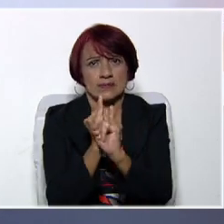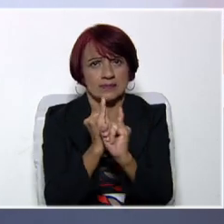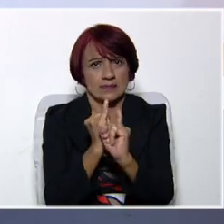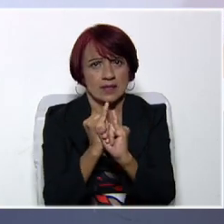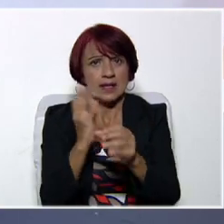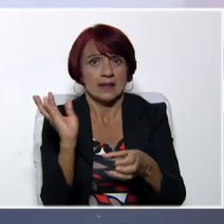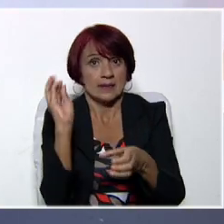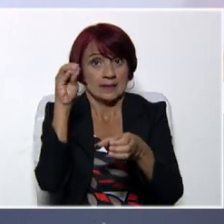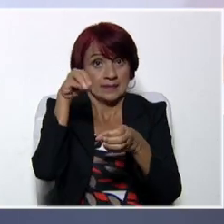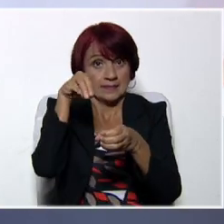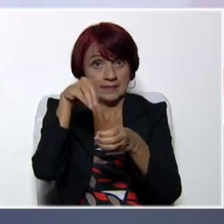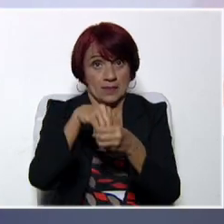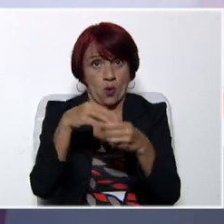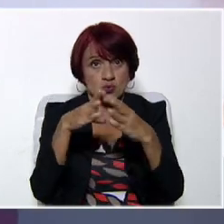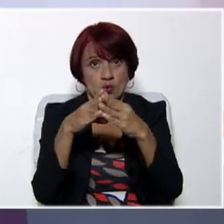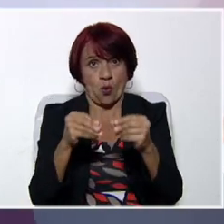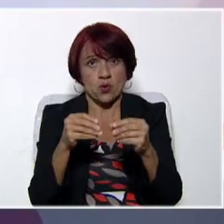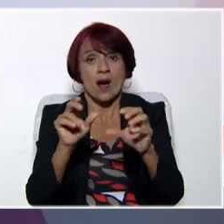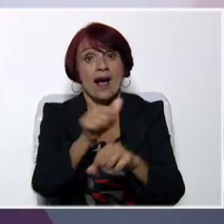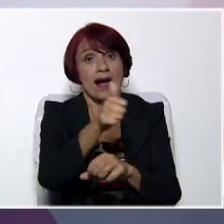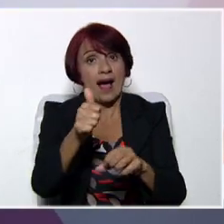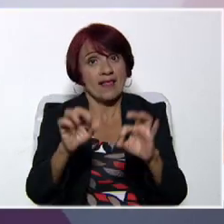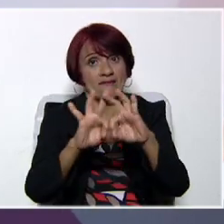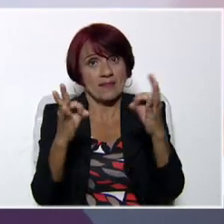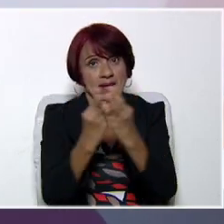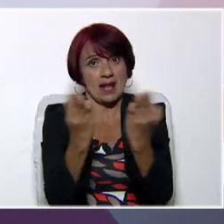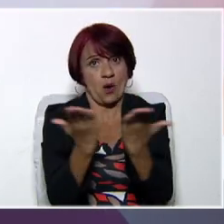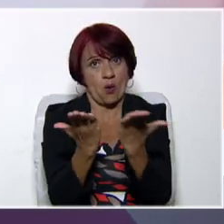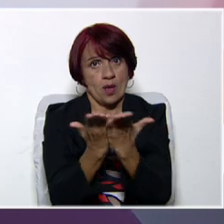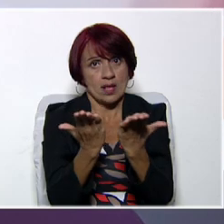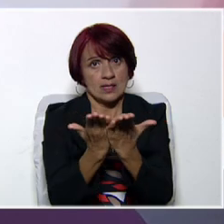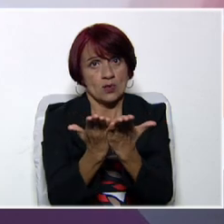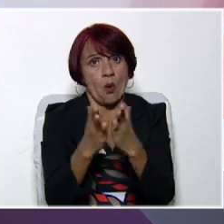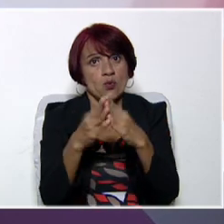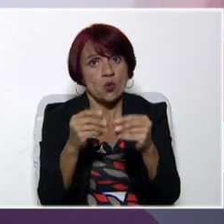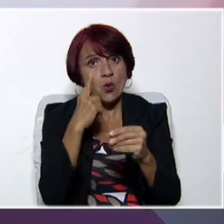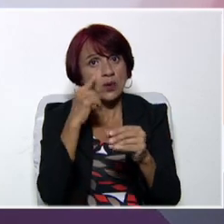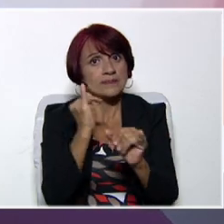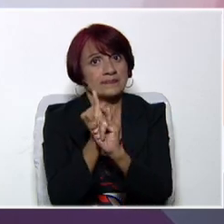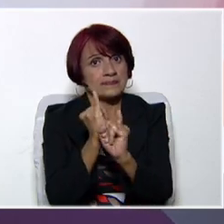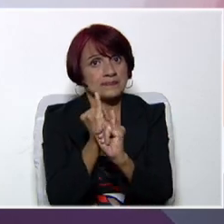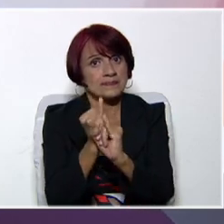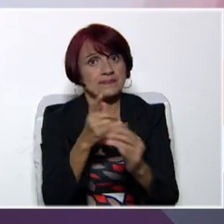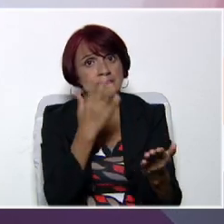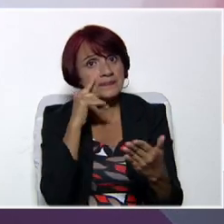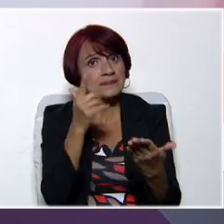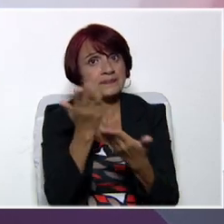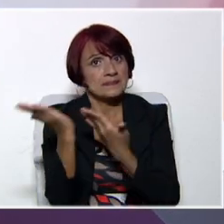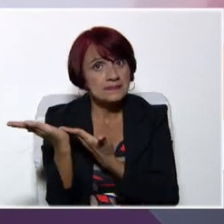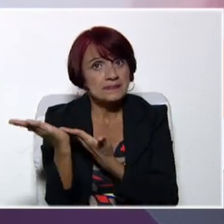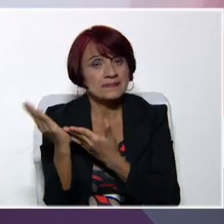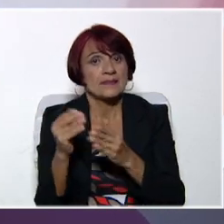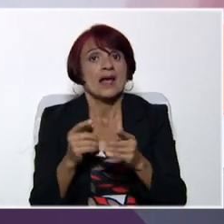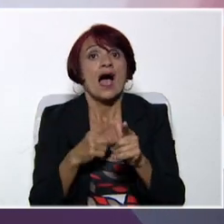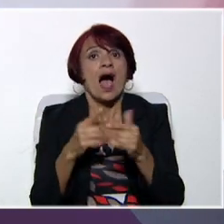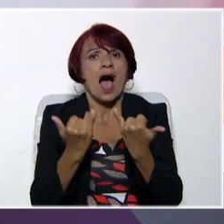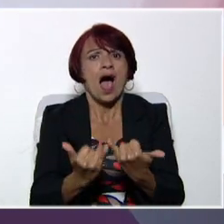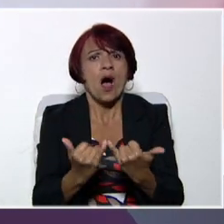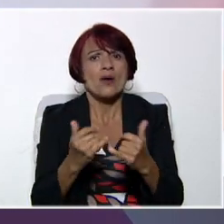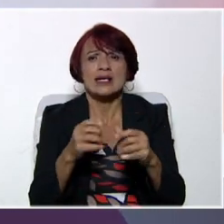ingresan al enlace directo cadafamiliaunaescuela.me.gov.be.